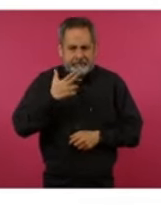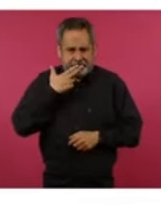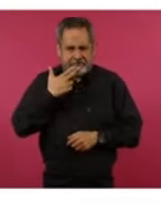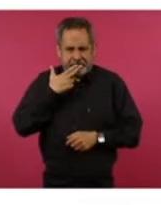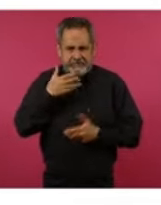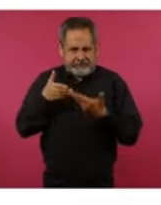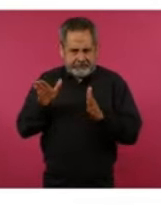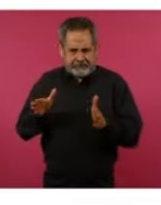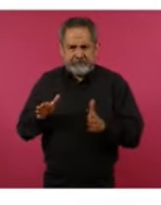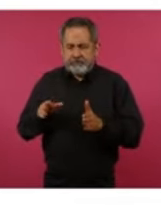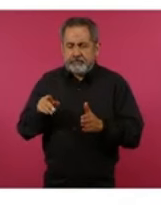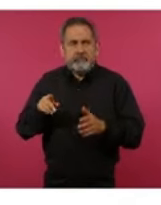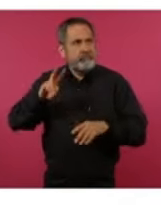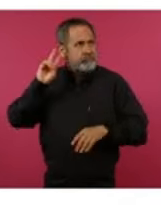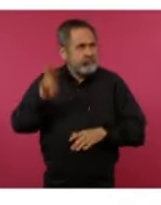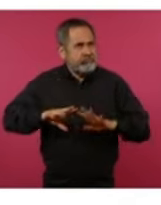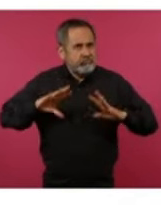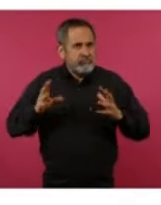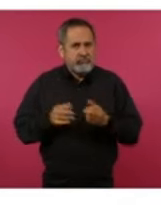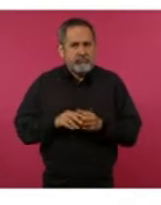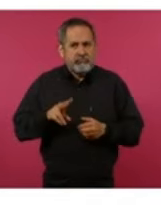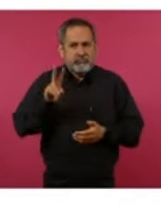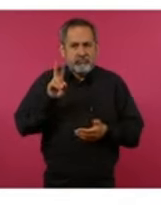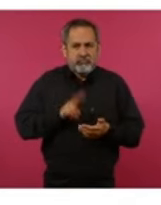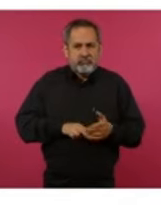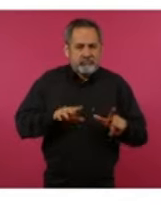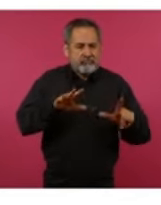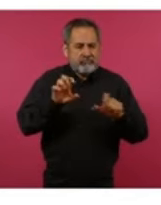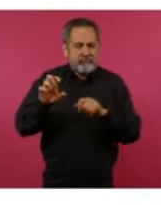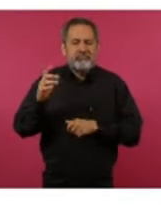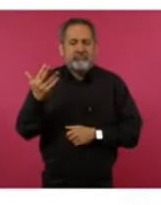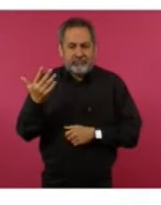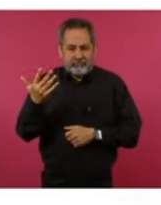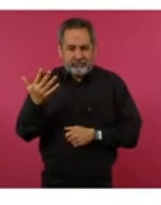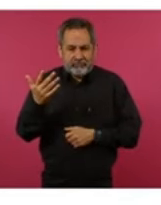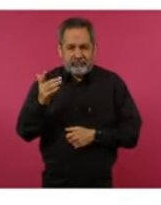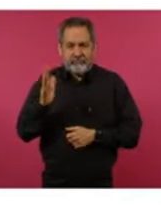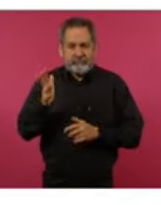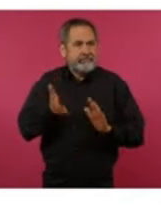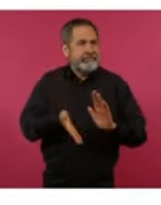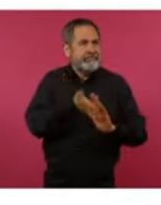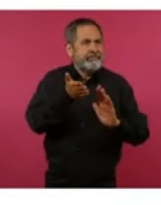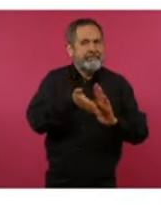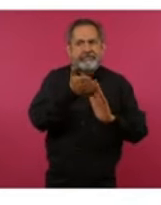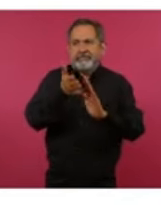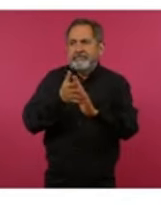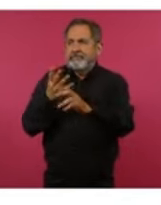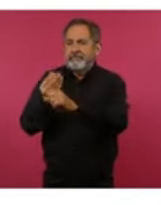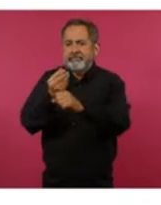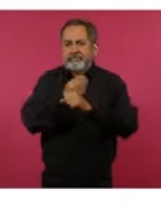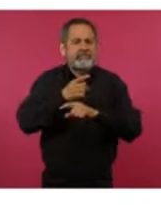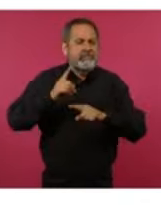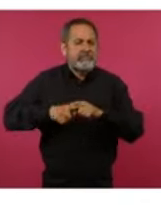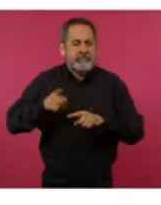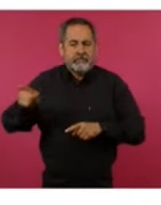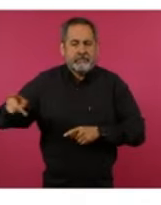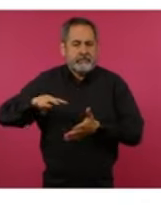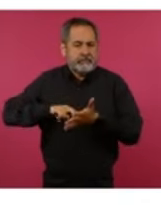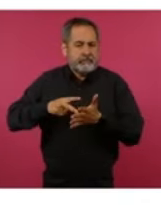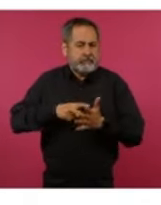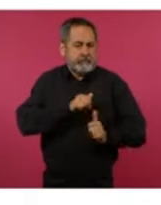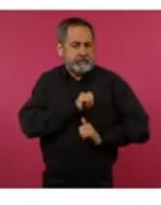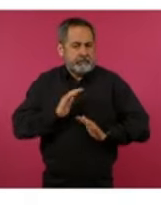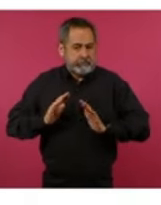pero son dos mil setecientas cincuenta construidas por los ingenieros militares